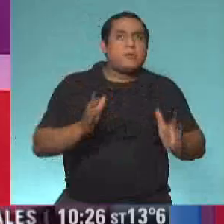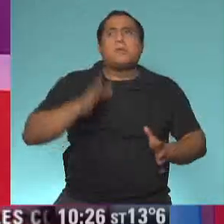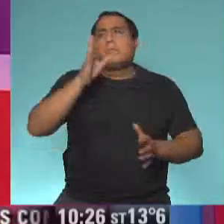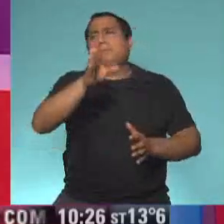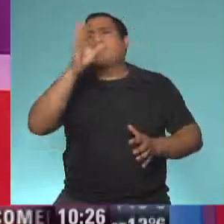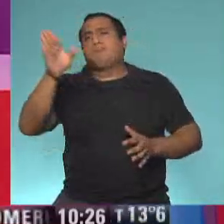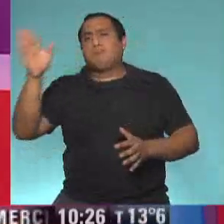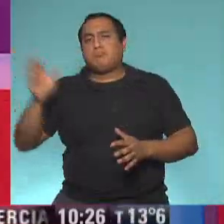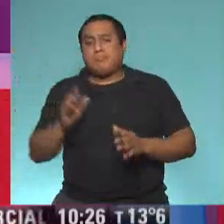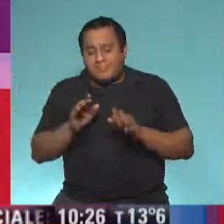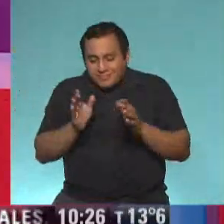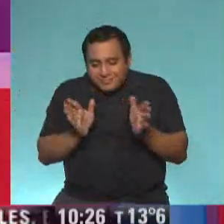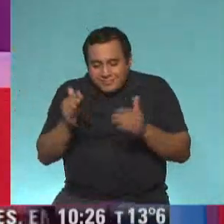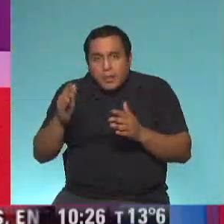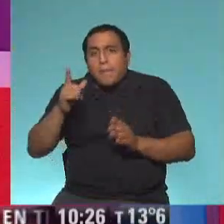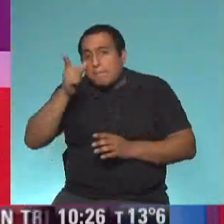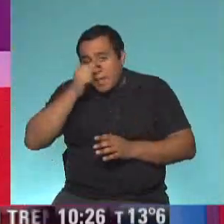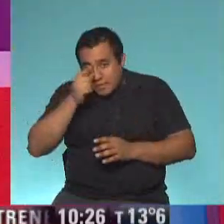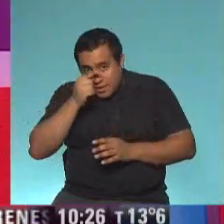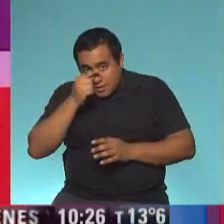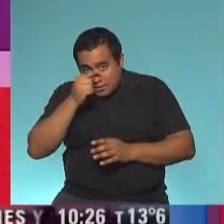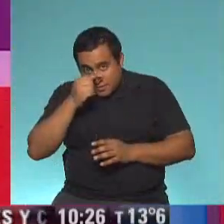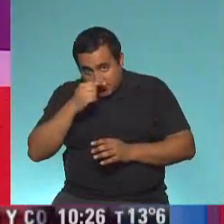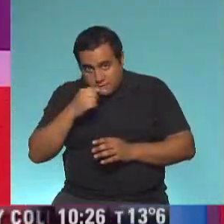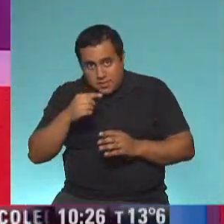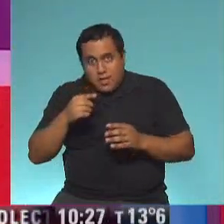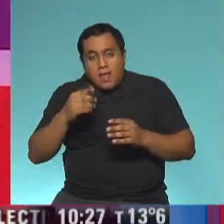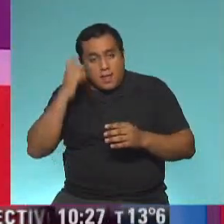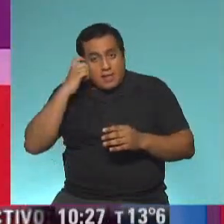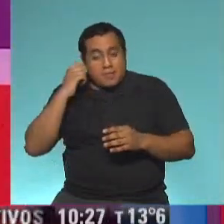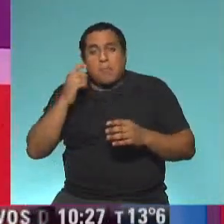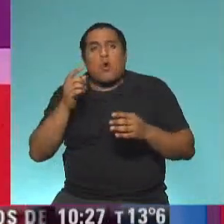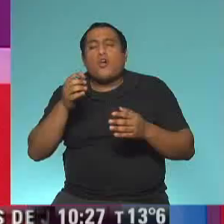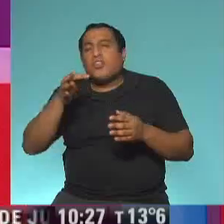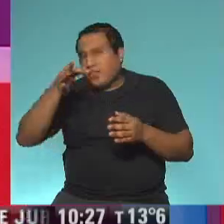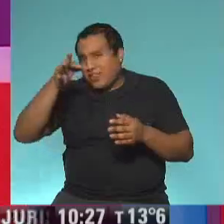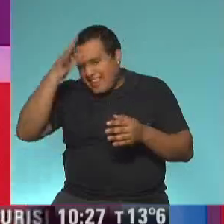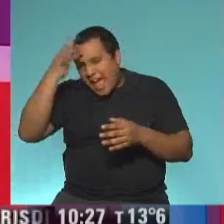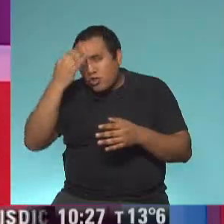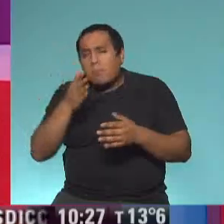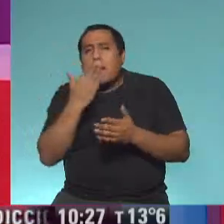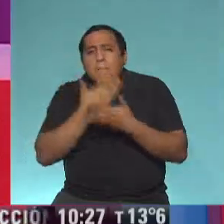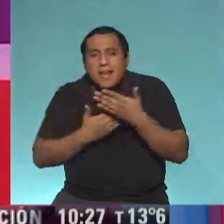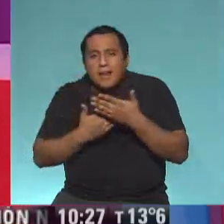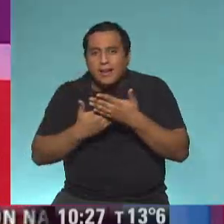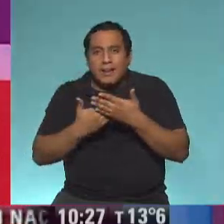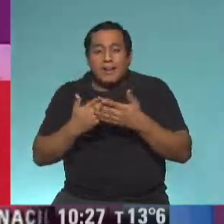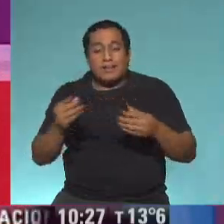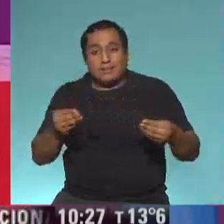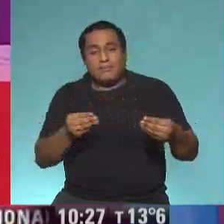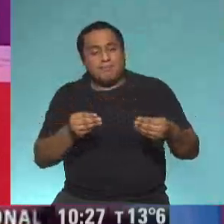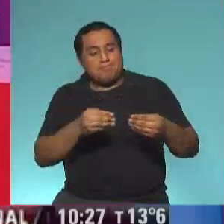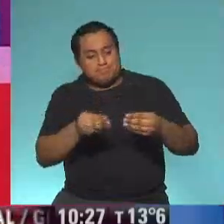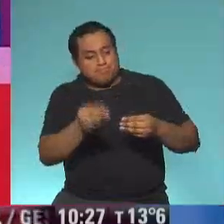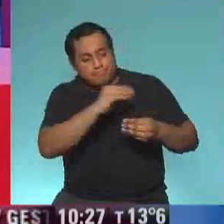Y llevaban una cajita de madera con unas láminas, porque es teatro de papel. Con unas láminas las llevaban de pueblo en pueblo para